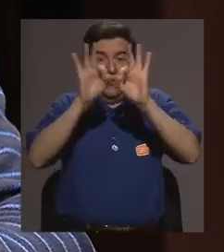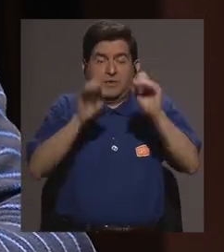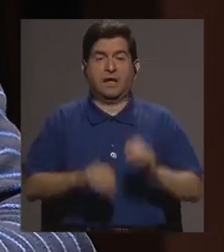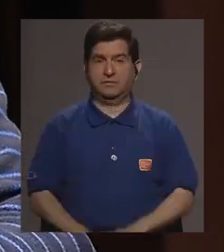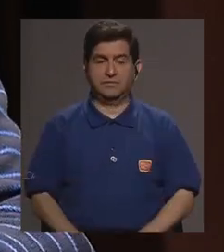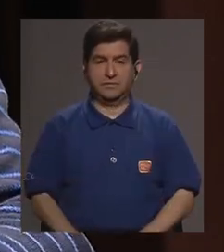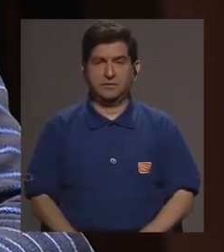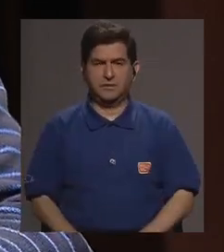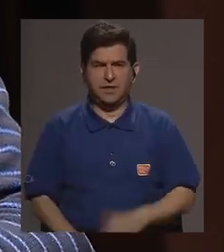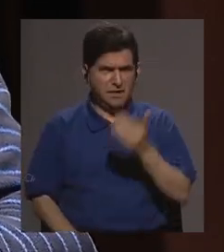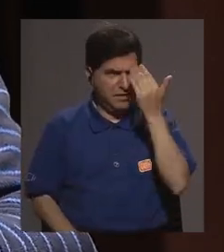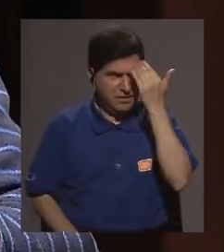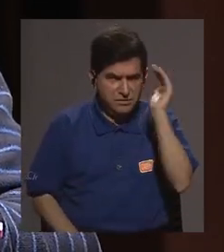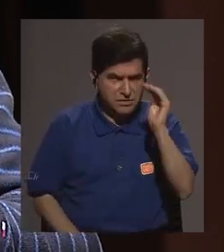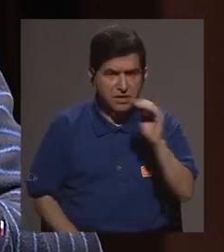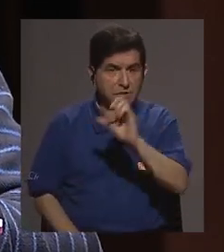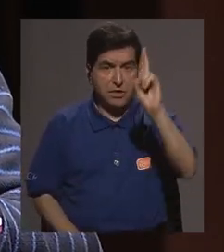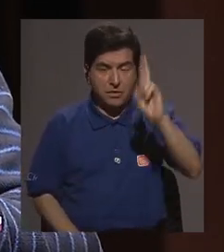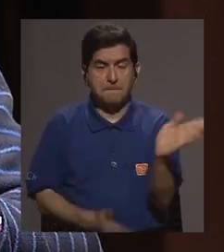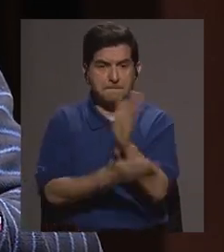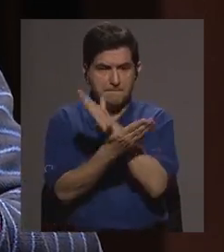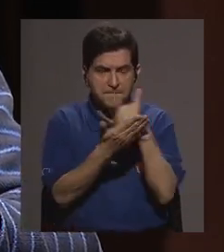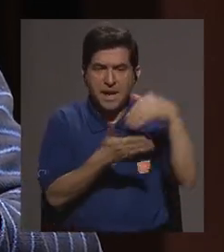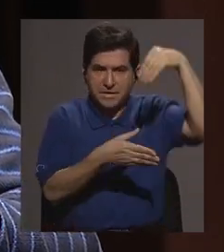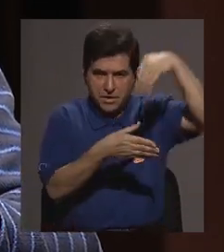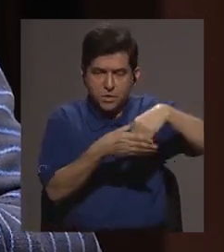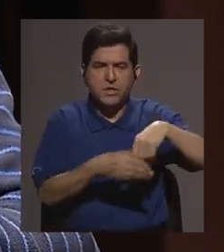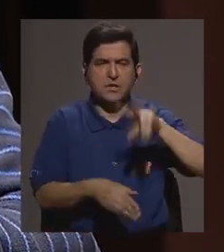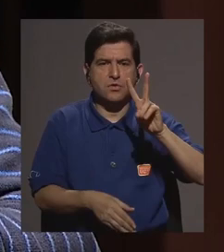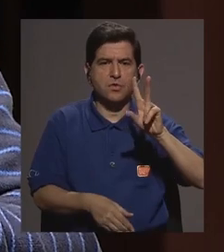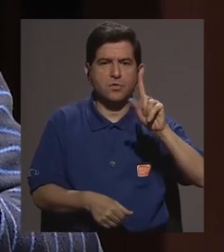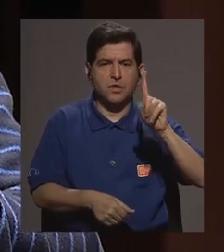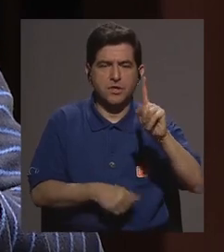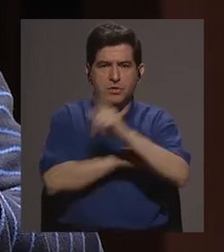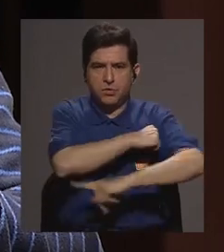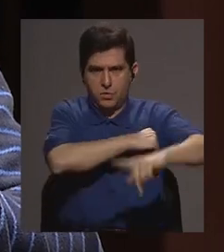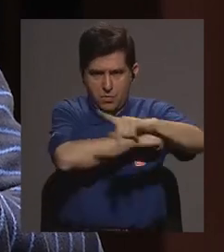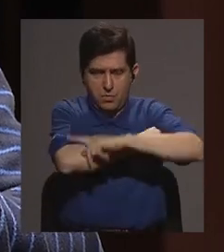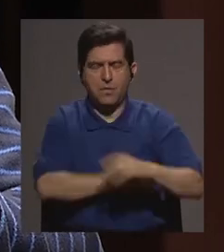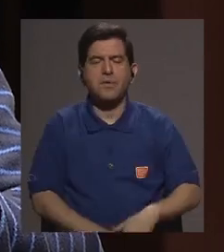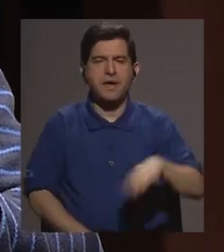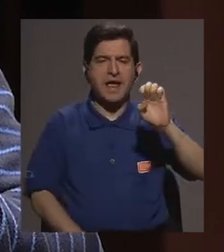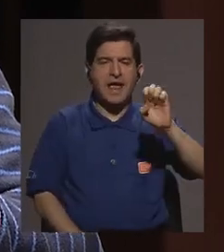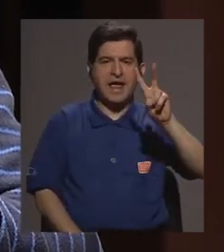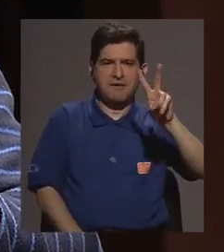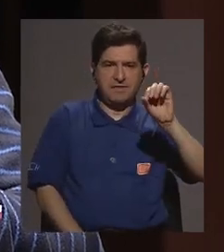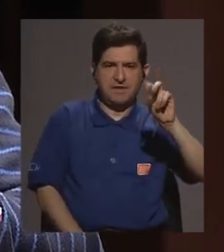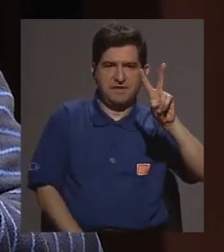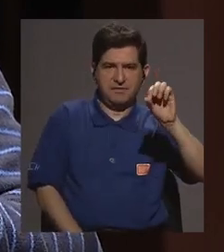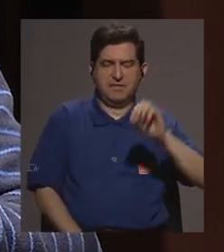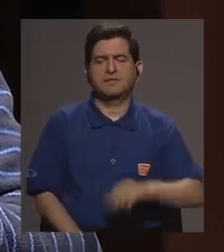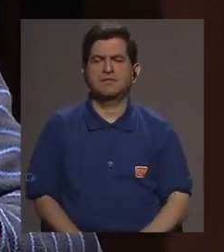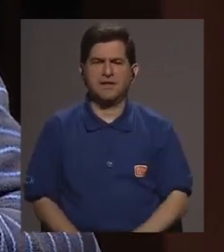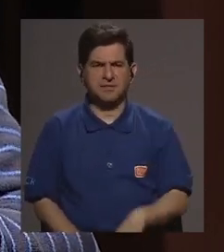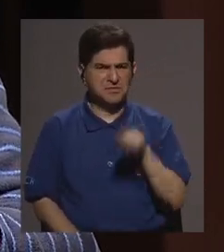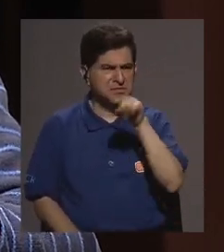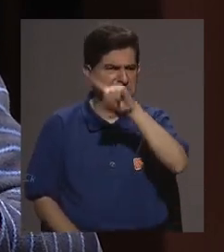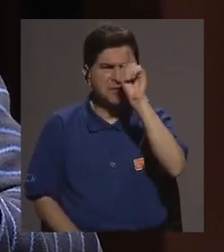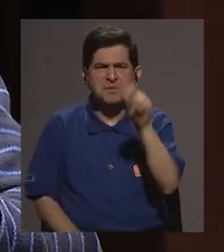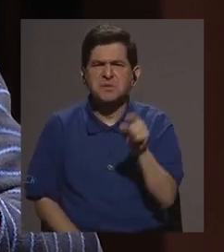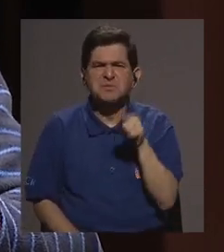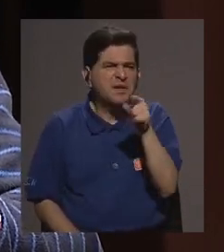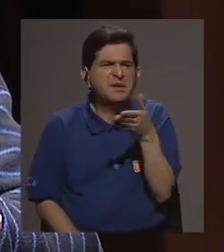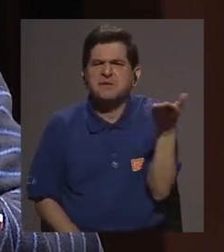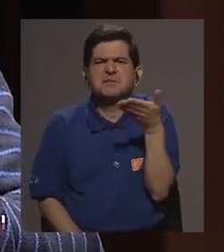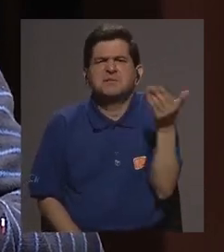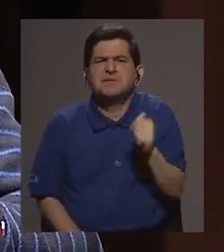importante y es que no sé si sabían que Costa Rica es parte de los 21 países de la E2020 y bueno, ustedes